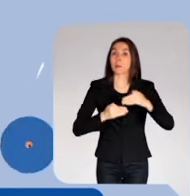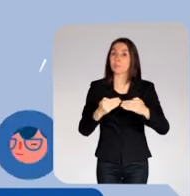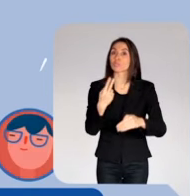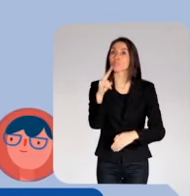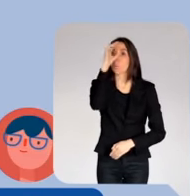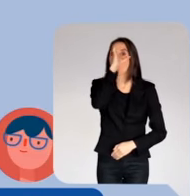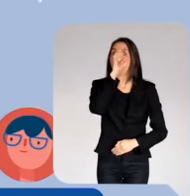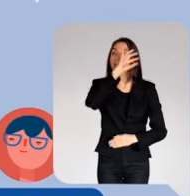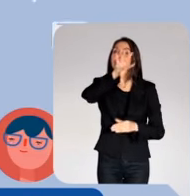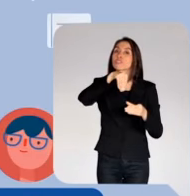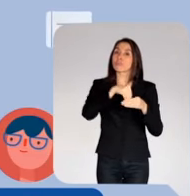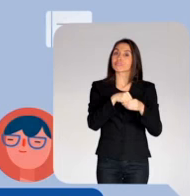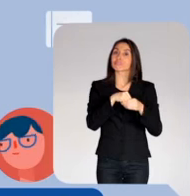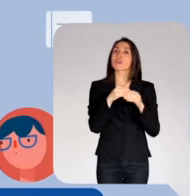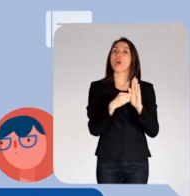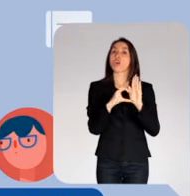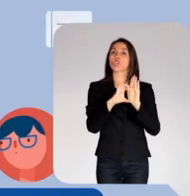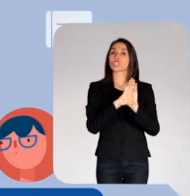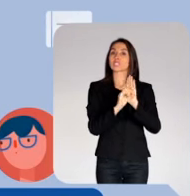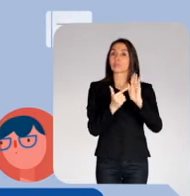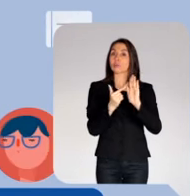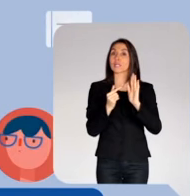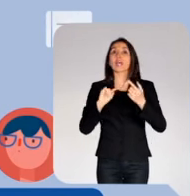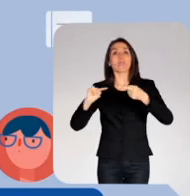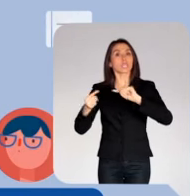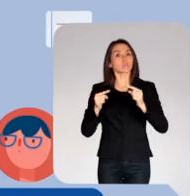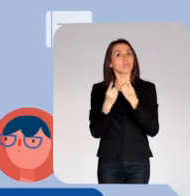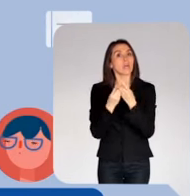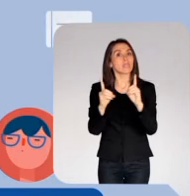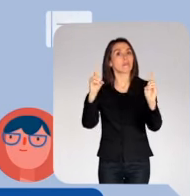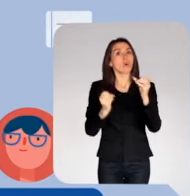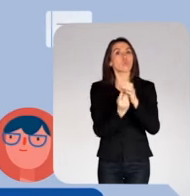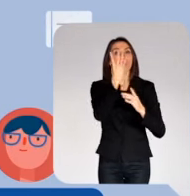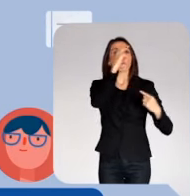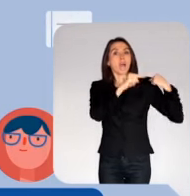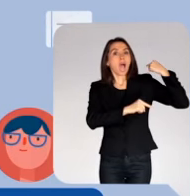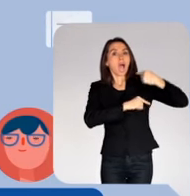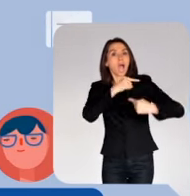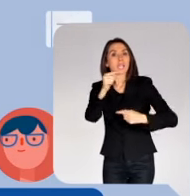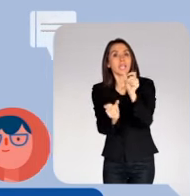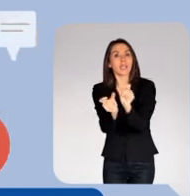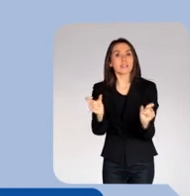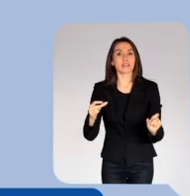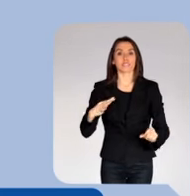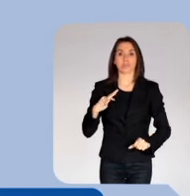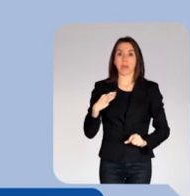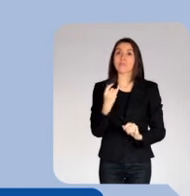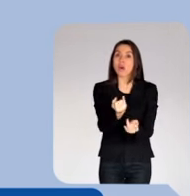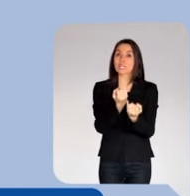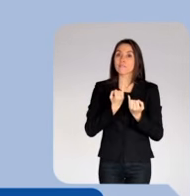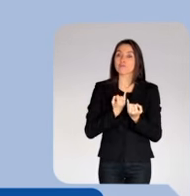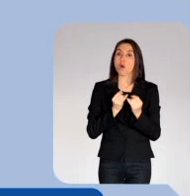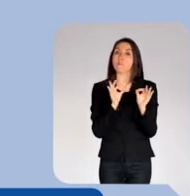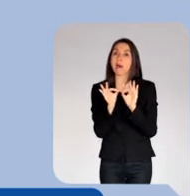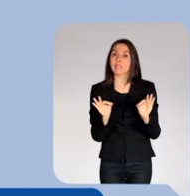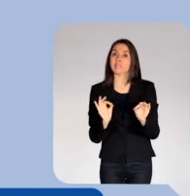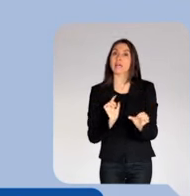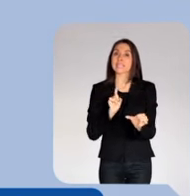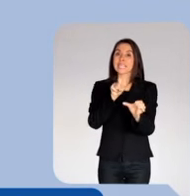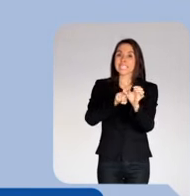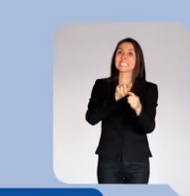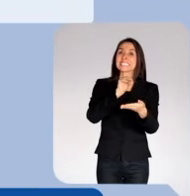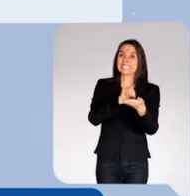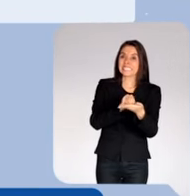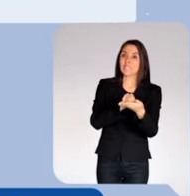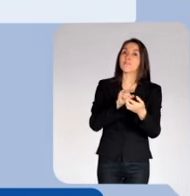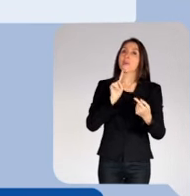este proceso, tu opinión será parte de esta constitución debatida en democracia para las nuevas generaciones de ciudadanos. Infórmate de los detalles,